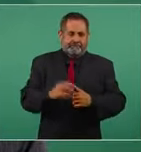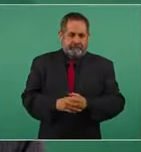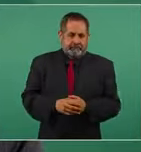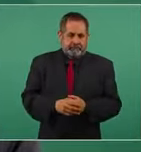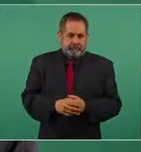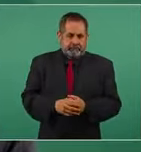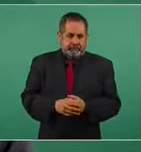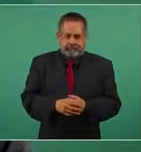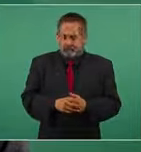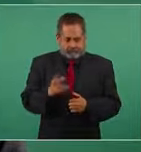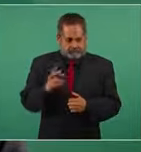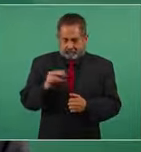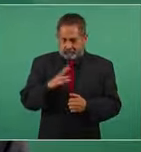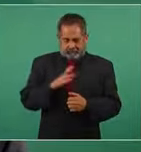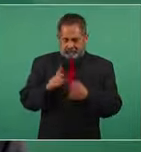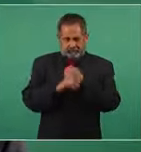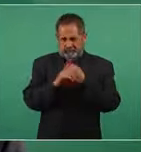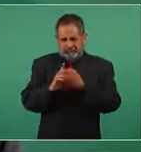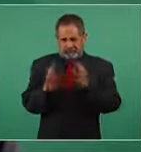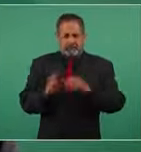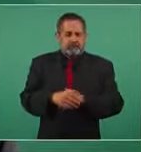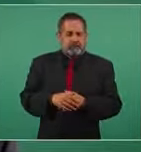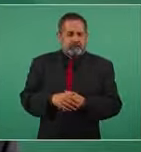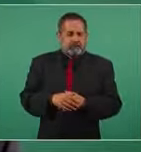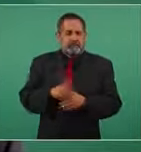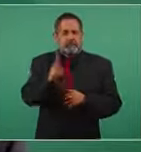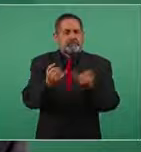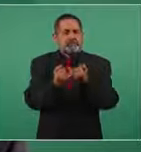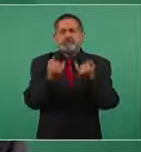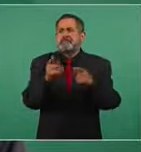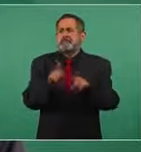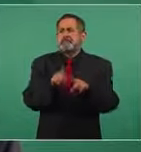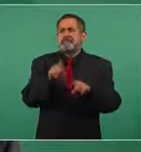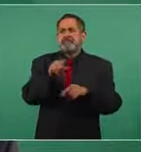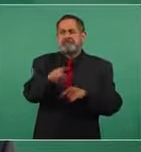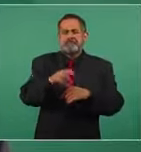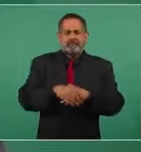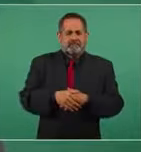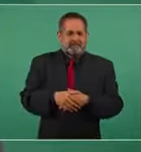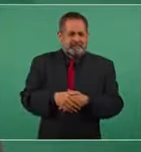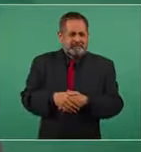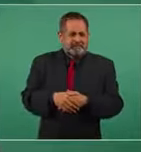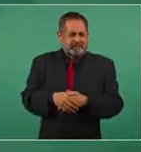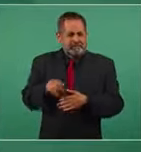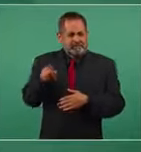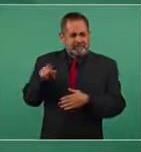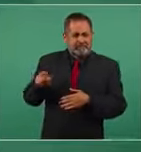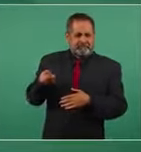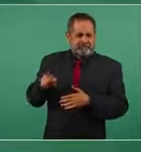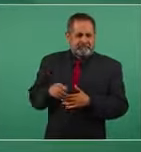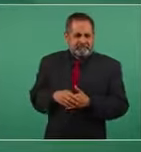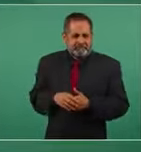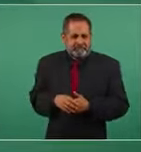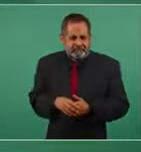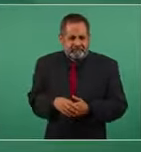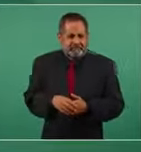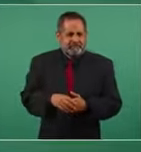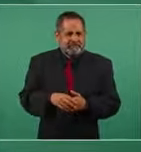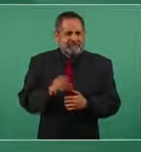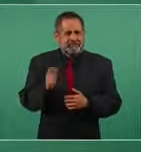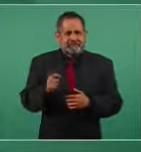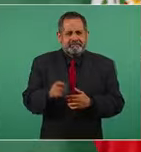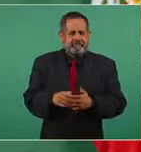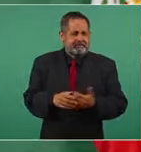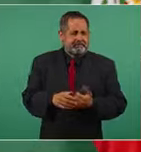y no hay problema es como lo de la lección de